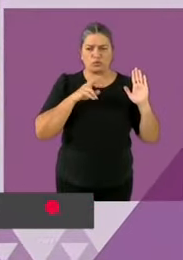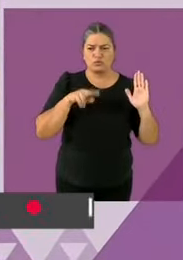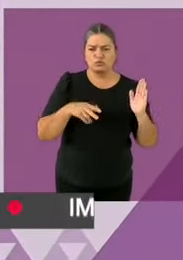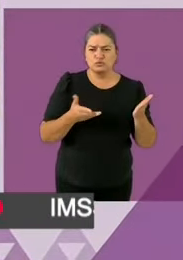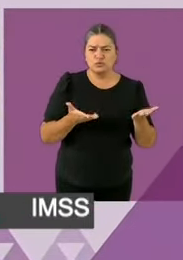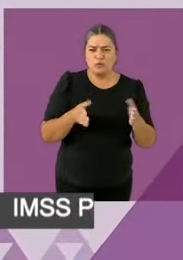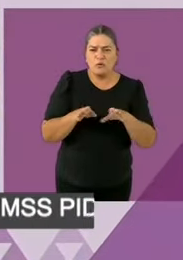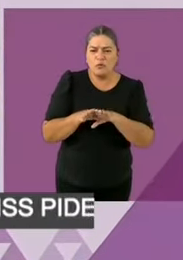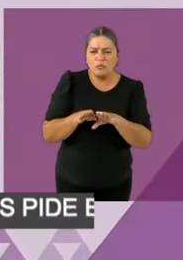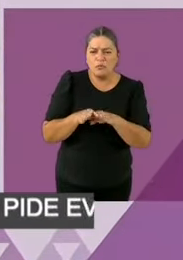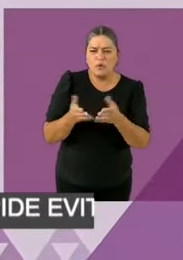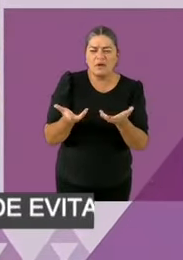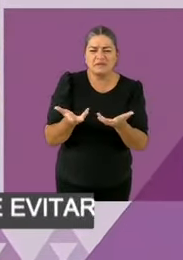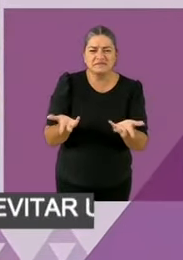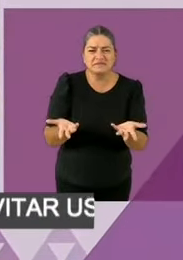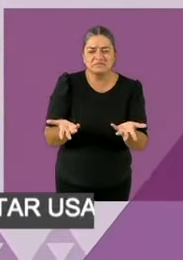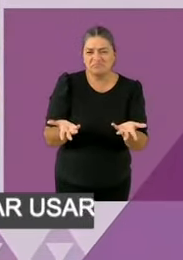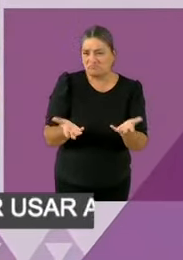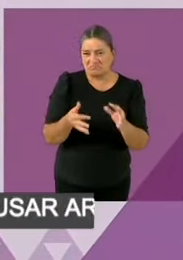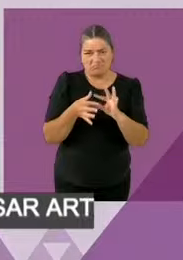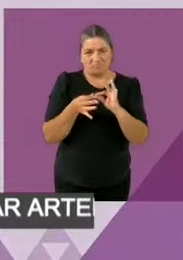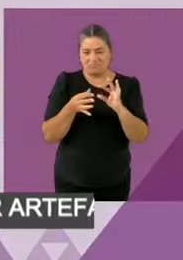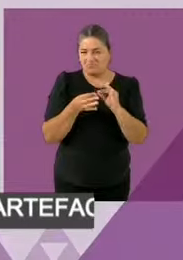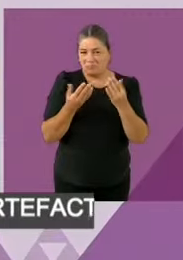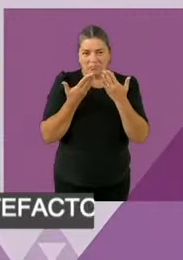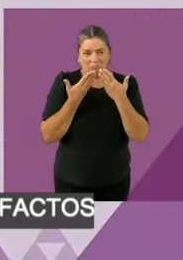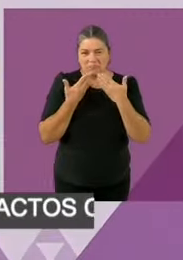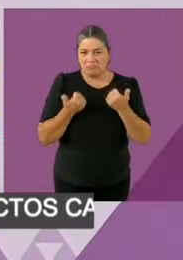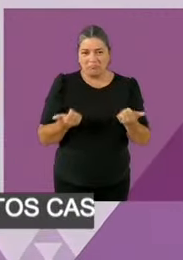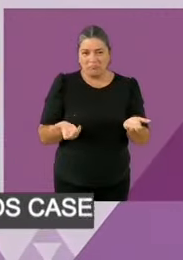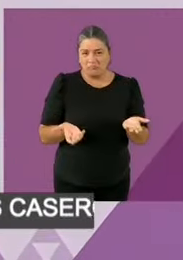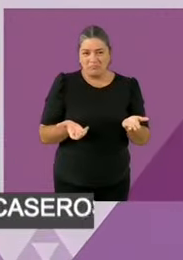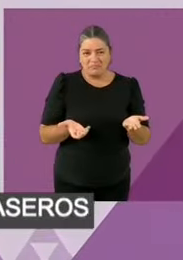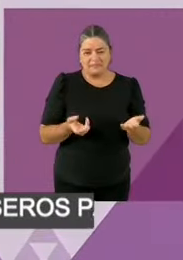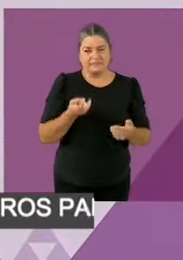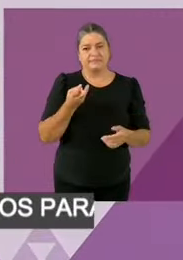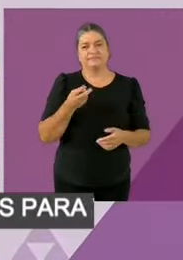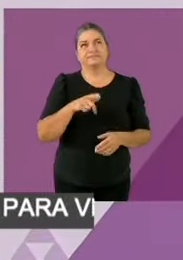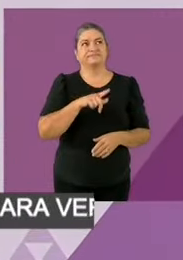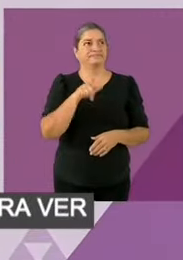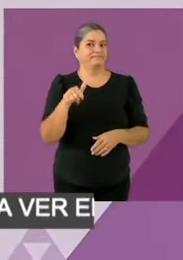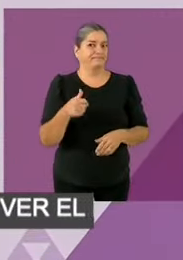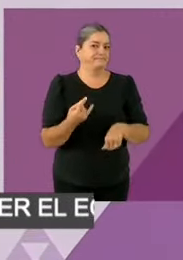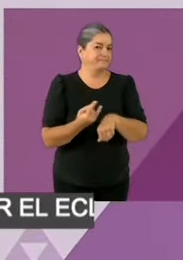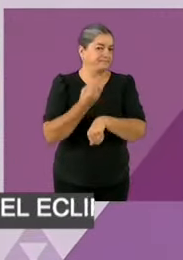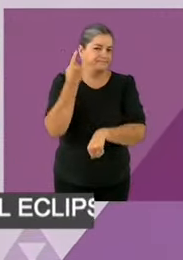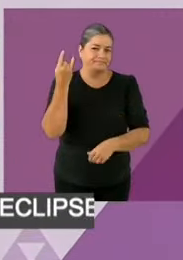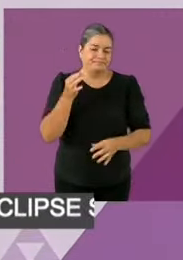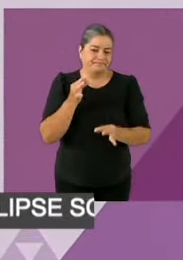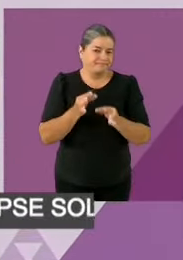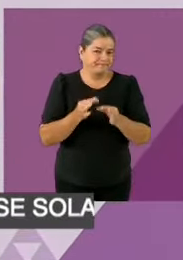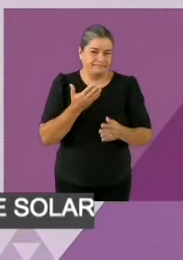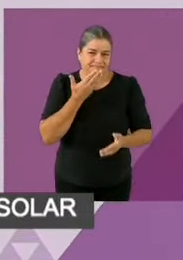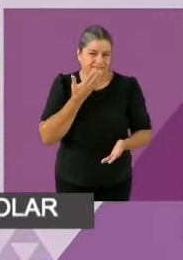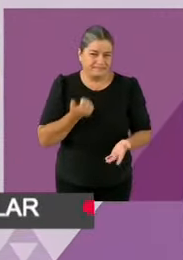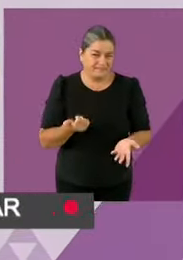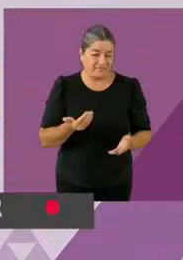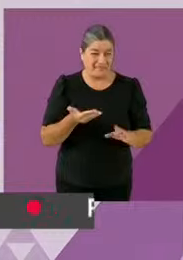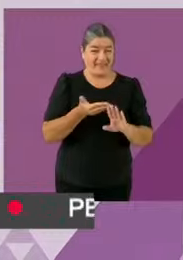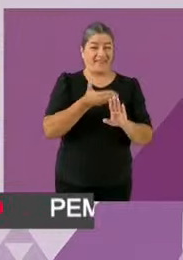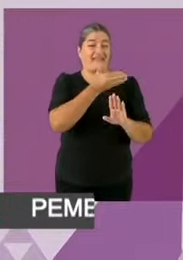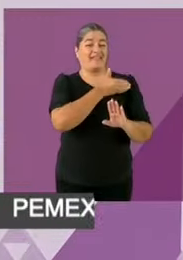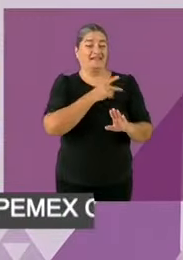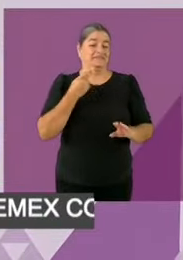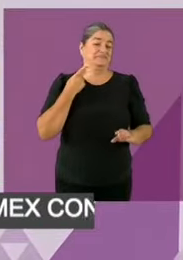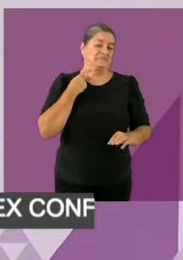por la corrupción de la vieja política. Las campañas anticipadas y legales simuladas de la vieja política se pagan justamente